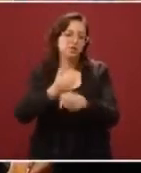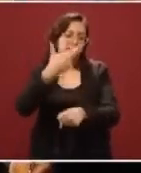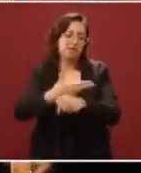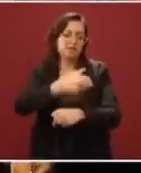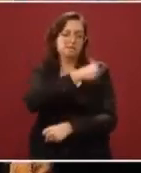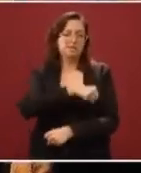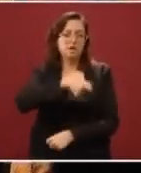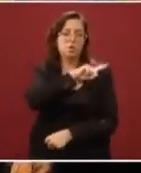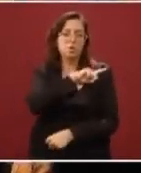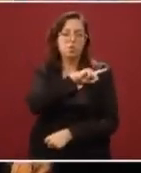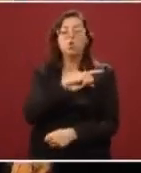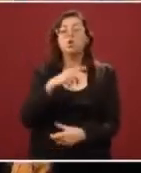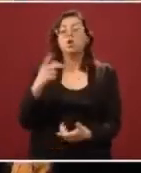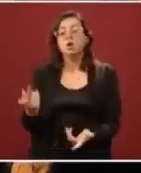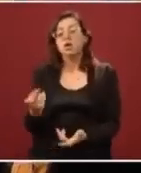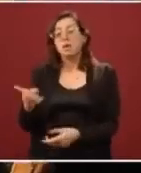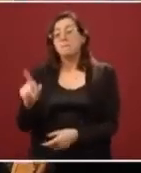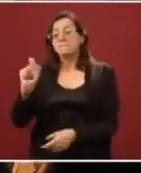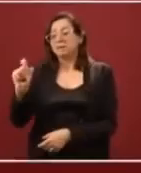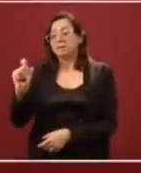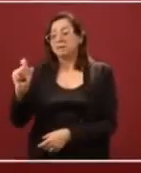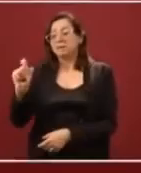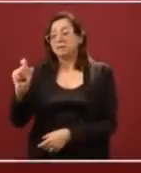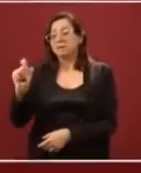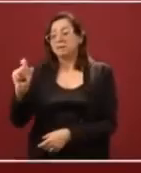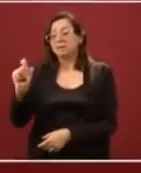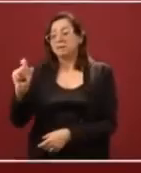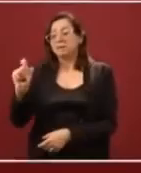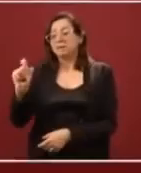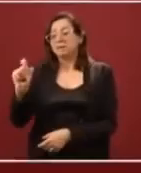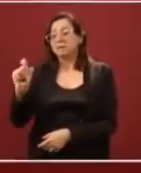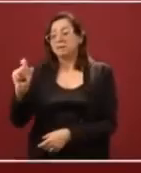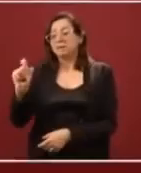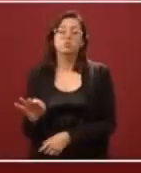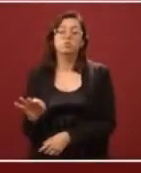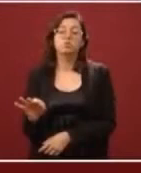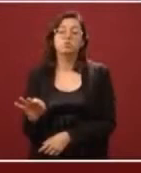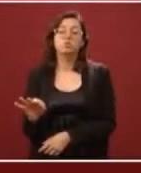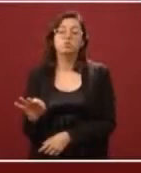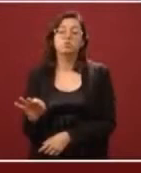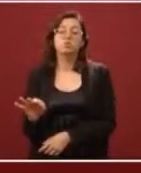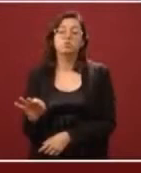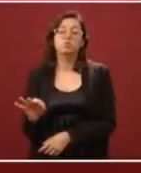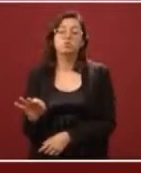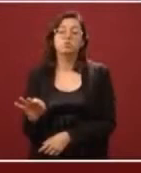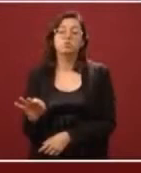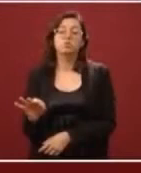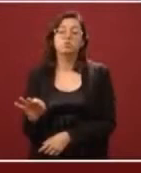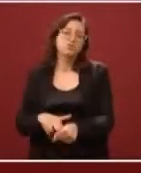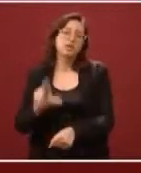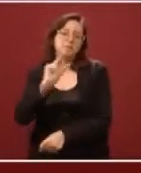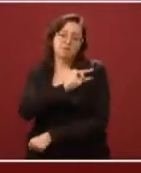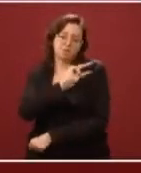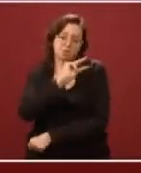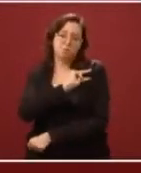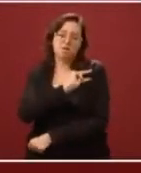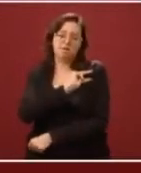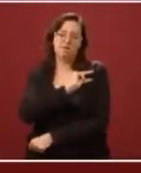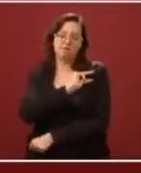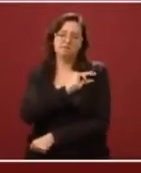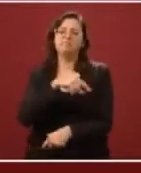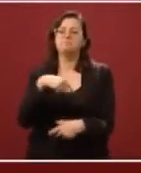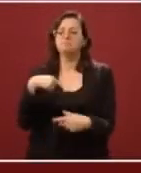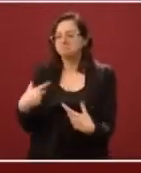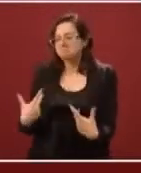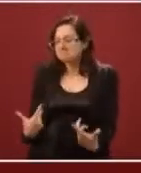lugar, con un 22 por ciento, lo siguen todavía proporcionando las instituciones privadas, estamos hablando precisamente